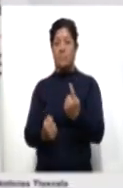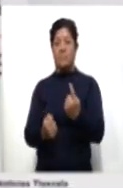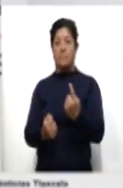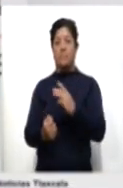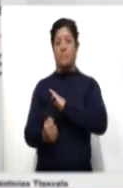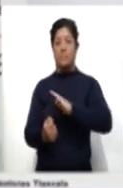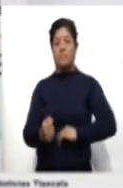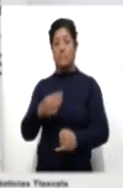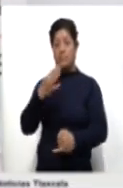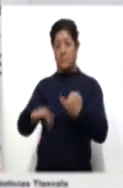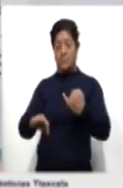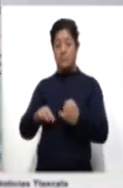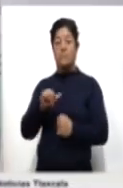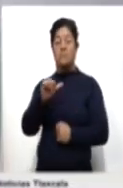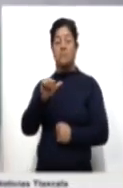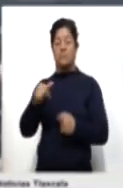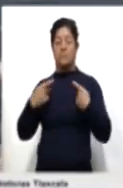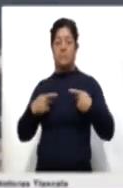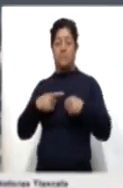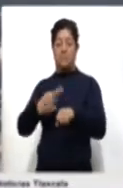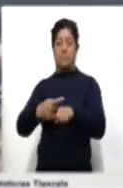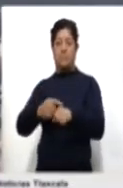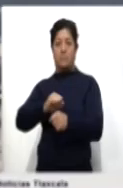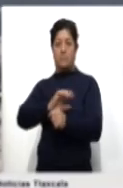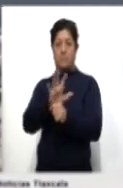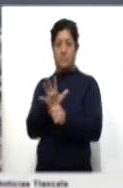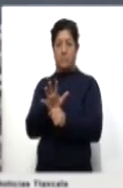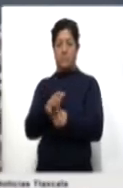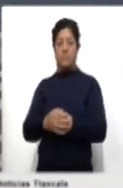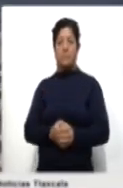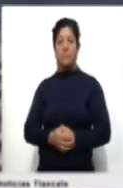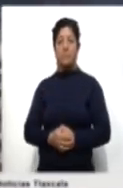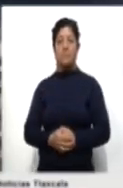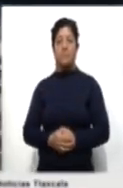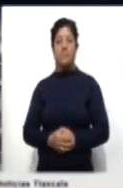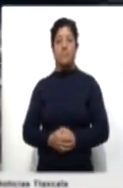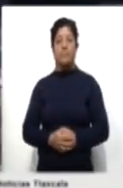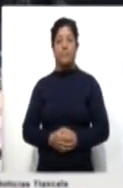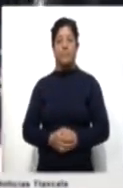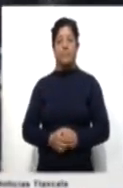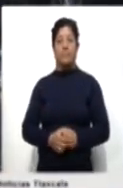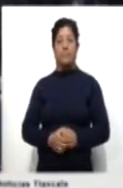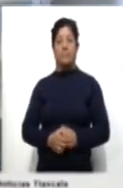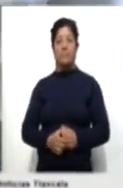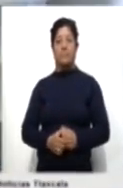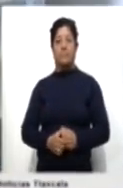y Emiliano Zapata 16. Con información de la redacción Ahora Noticias.